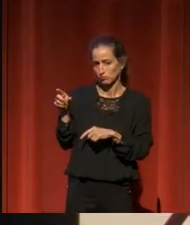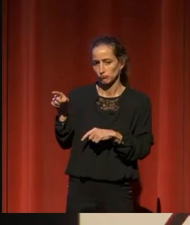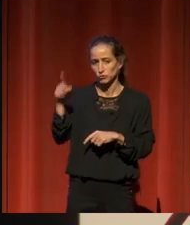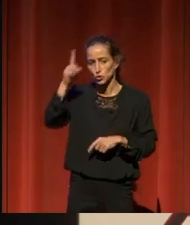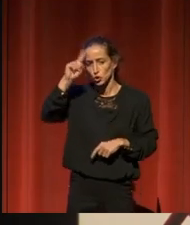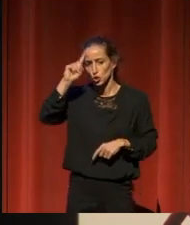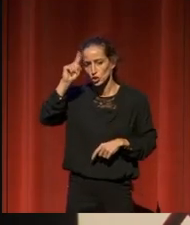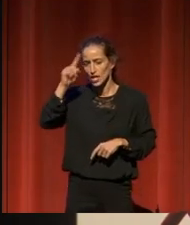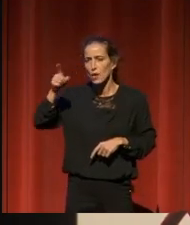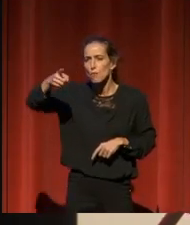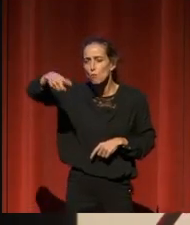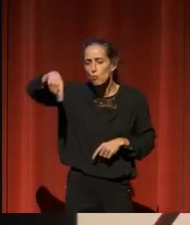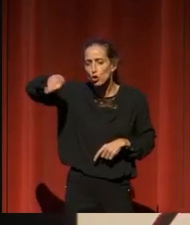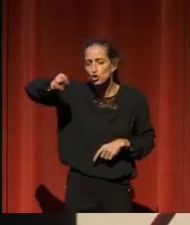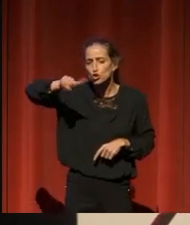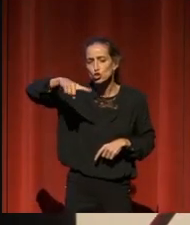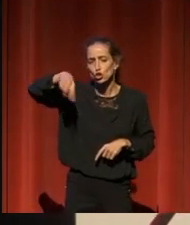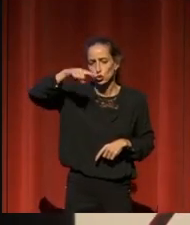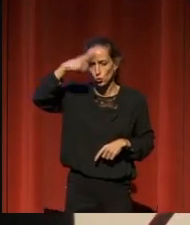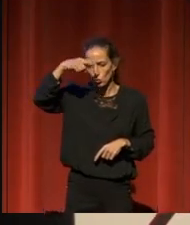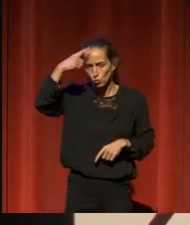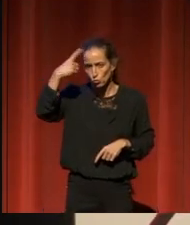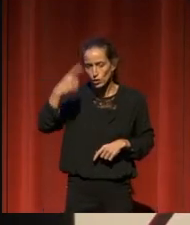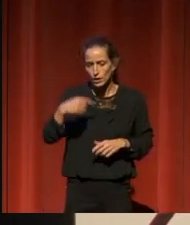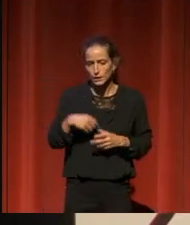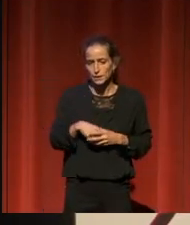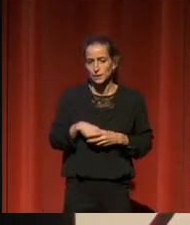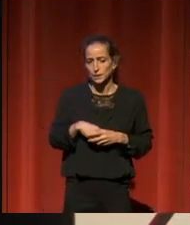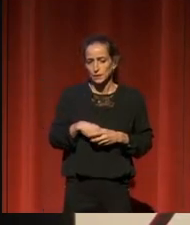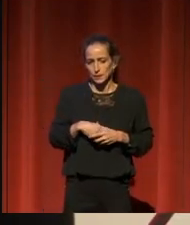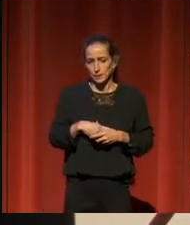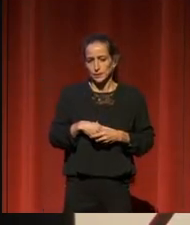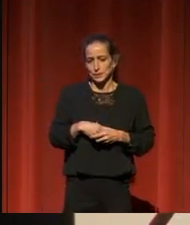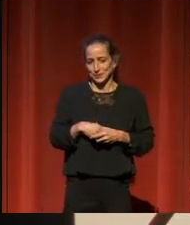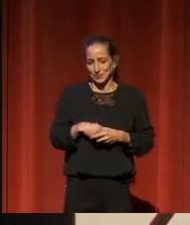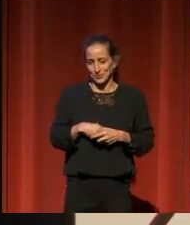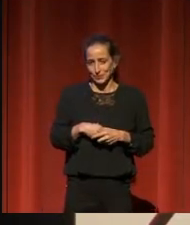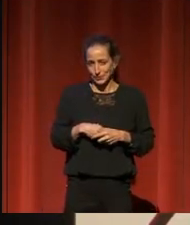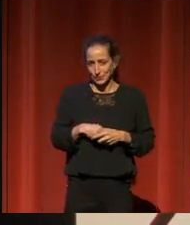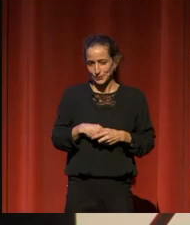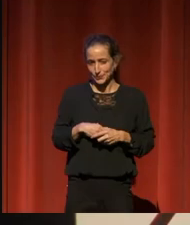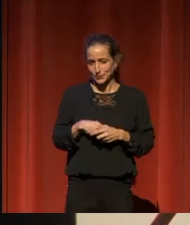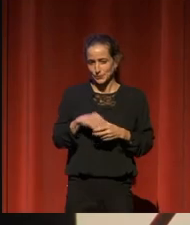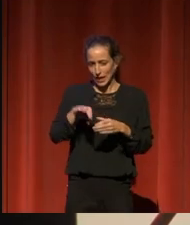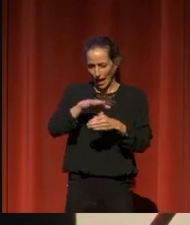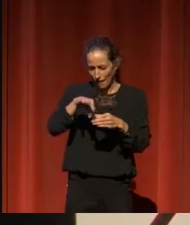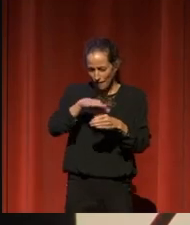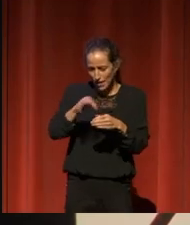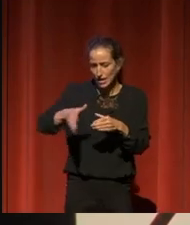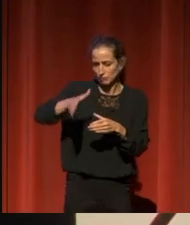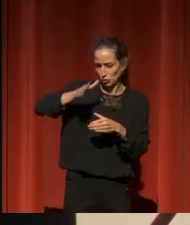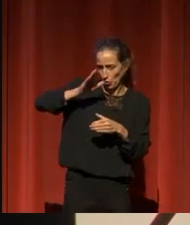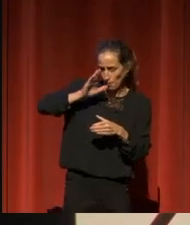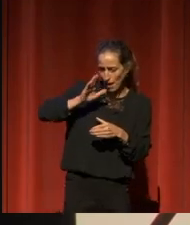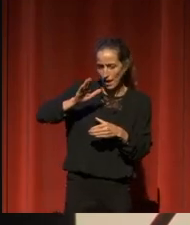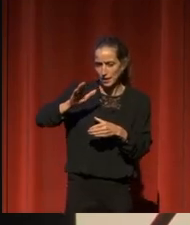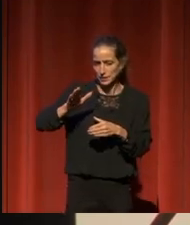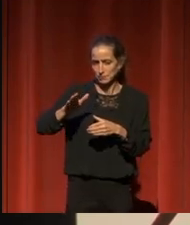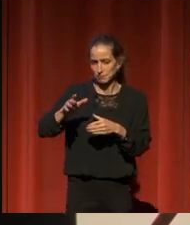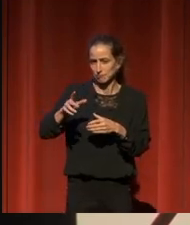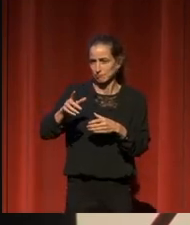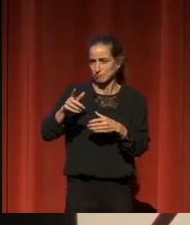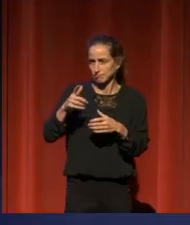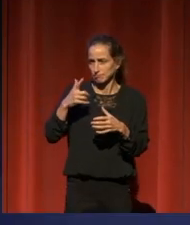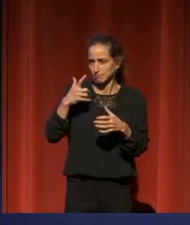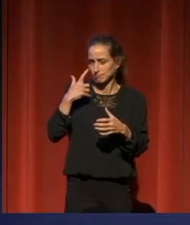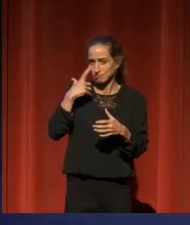muchos de vosotros os tuteo, porque soy bibliotecaria también, y es tomar café. Los clubes de lectura nos encantan tomar café. Es por las tardes, pero yo